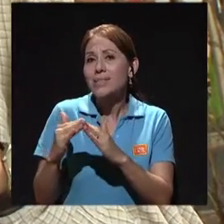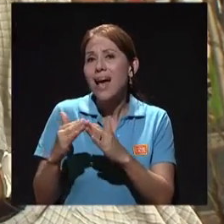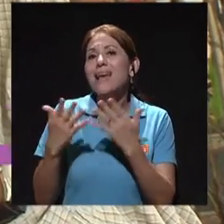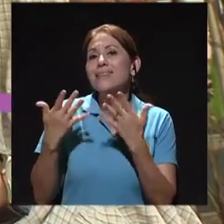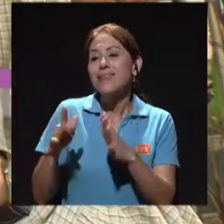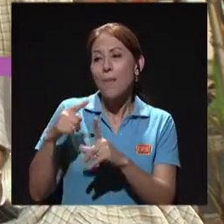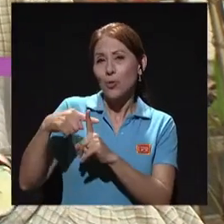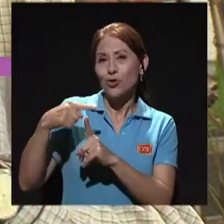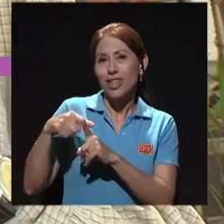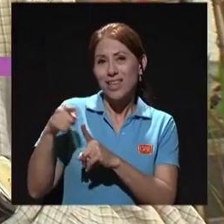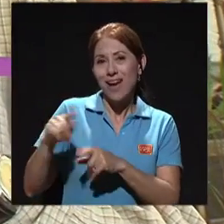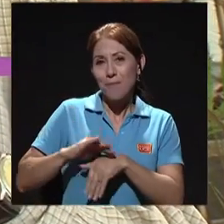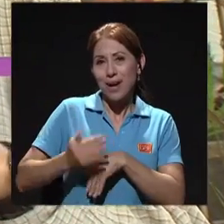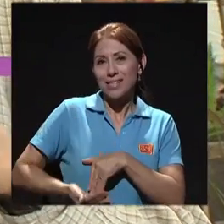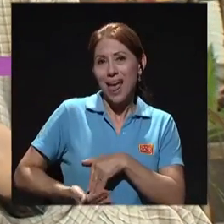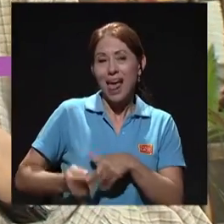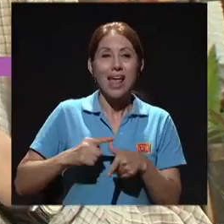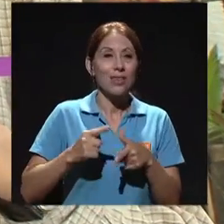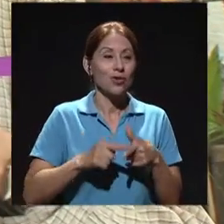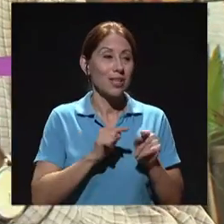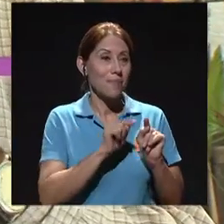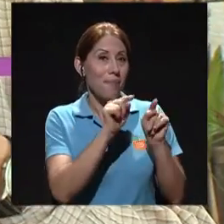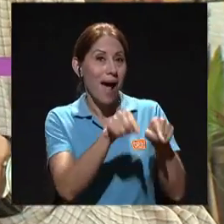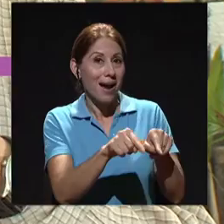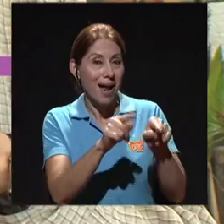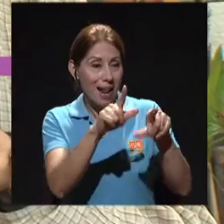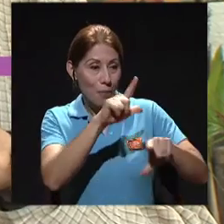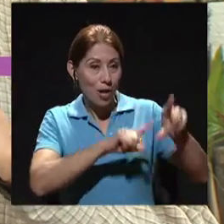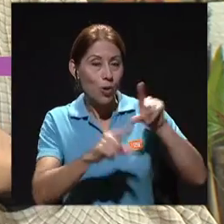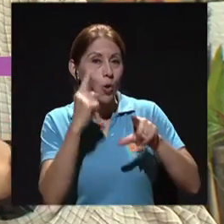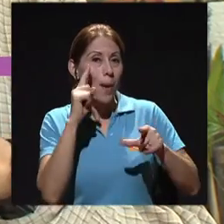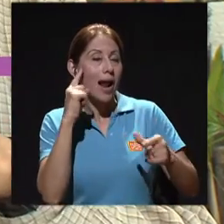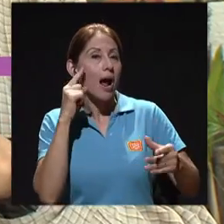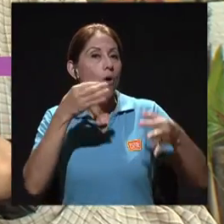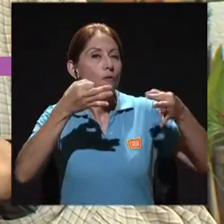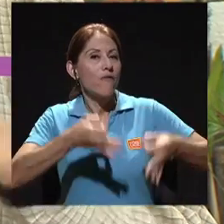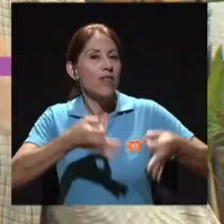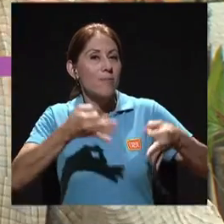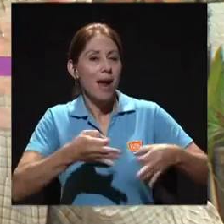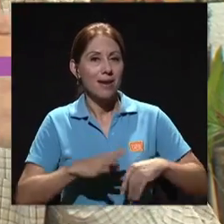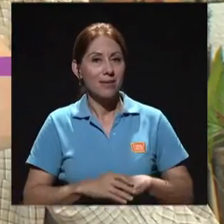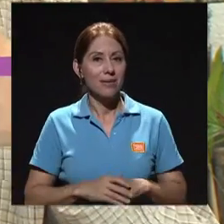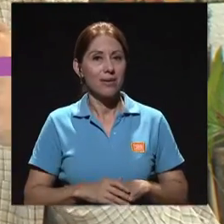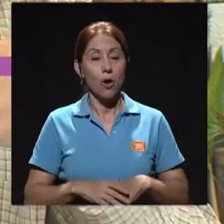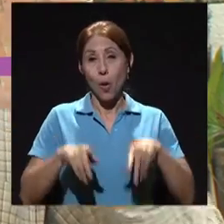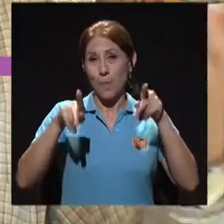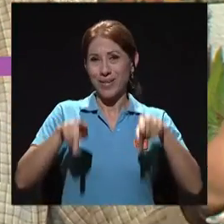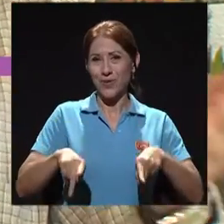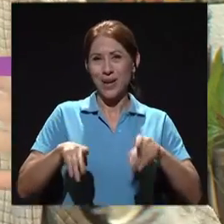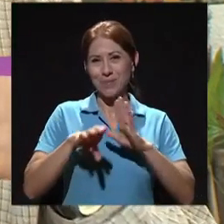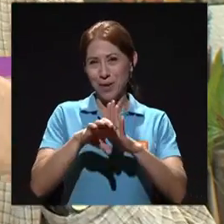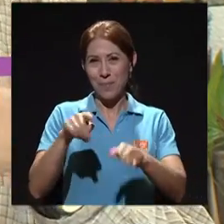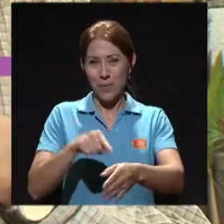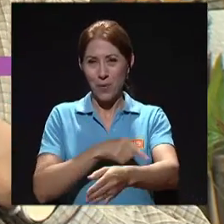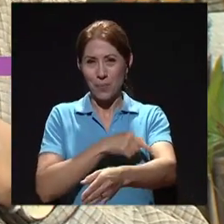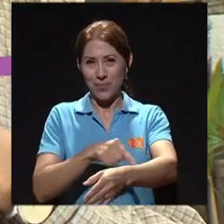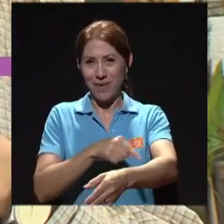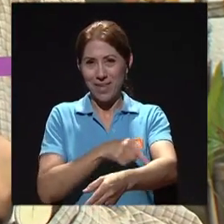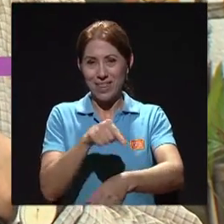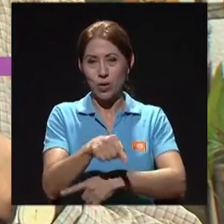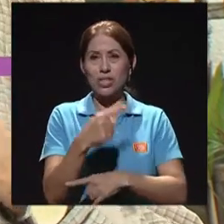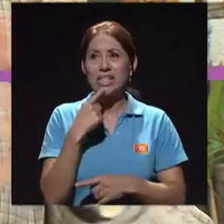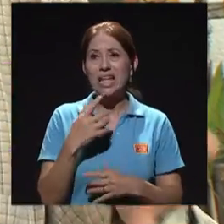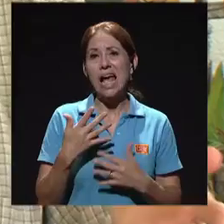Las dudas estas, por ejemplo, de los pacientes diabéticos. ¿Verdad? Que mire, que es que yo no hice el ayuno de...